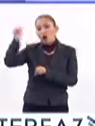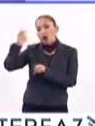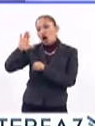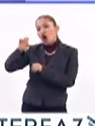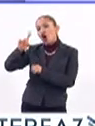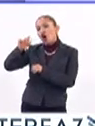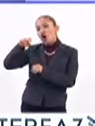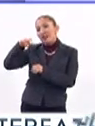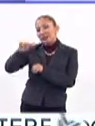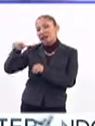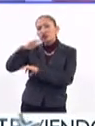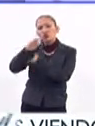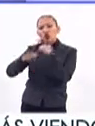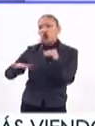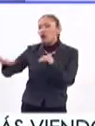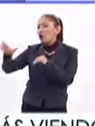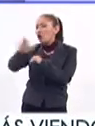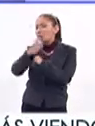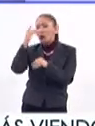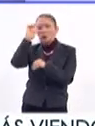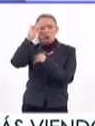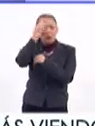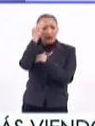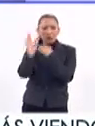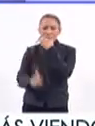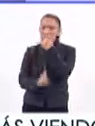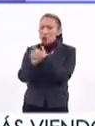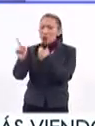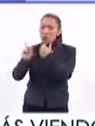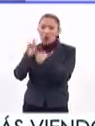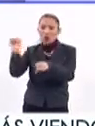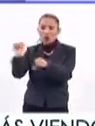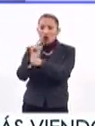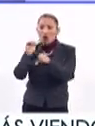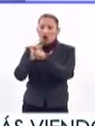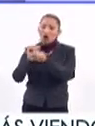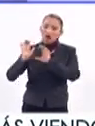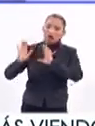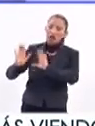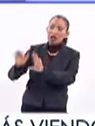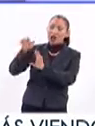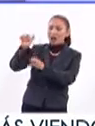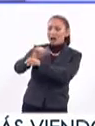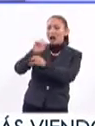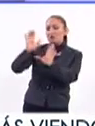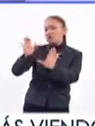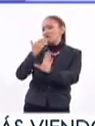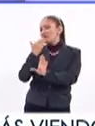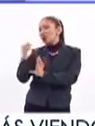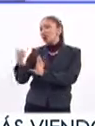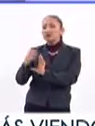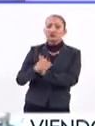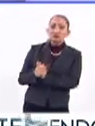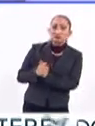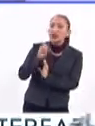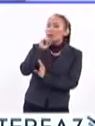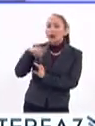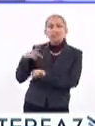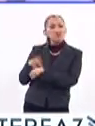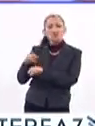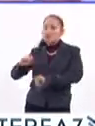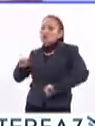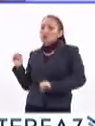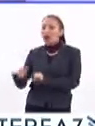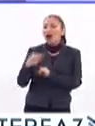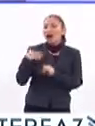colonia en donde todo está hecho un desastre y ves un coche que está en buenas condiciones, también de